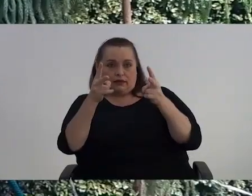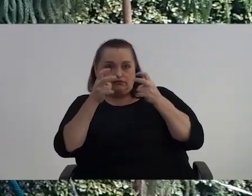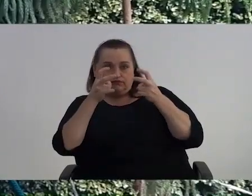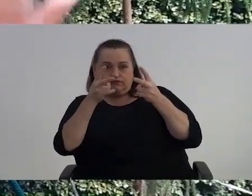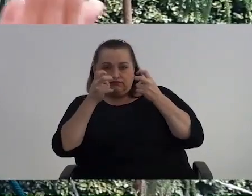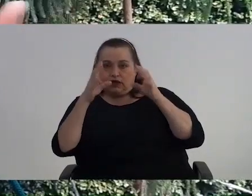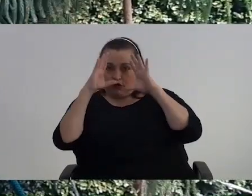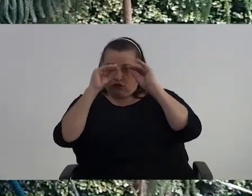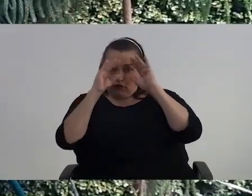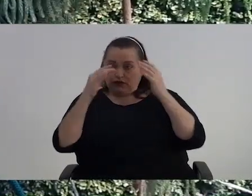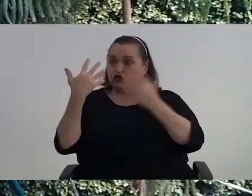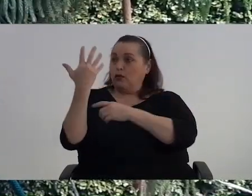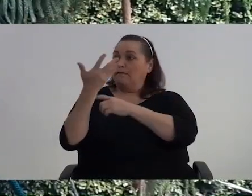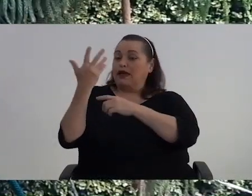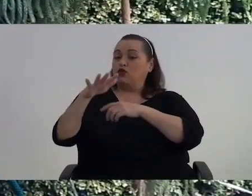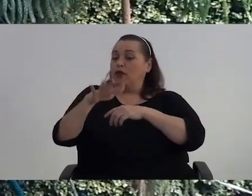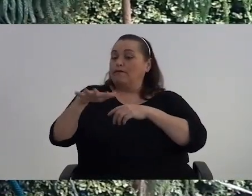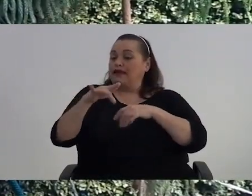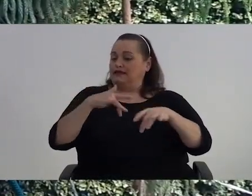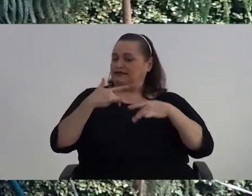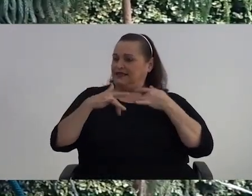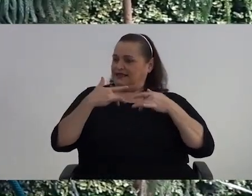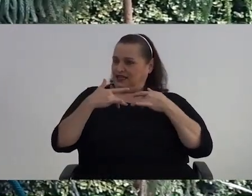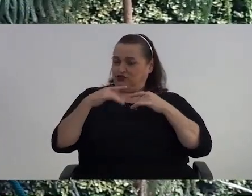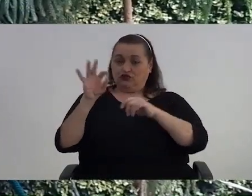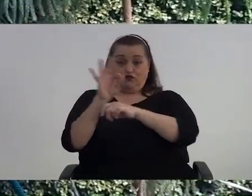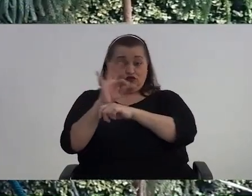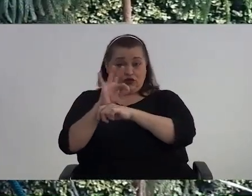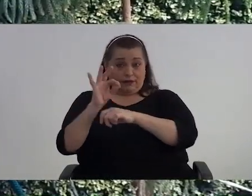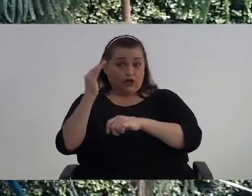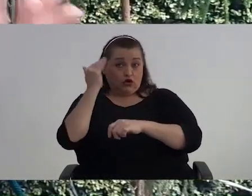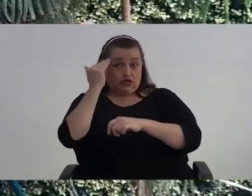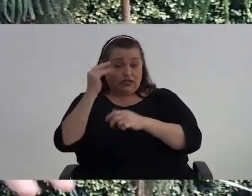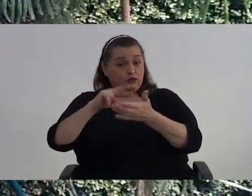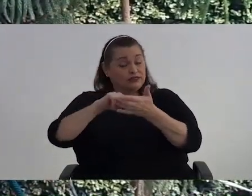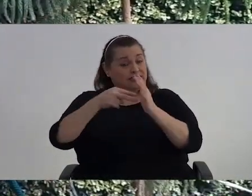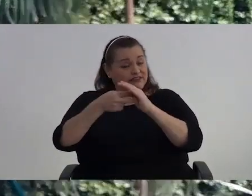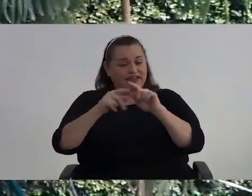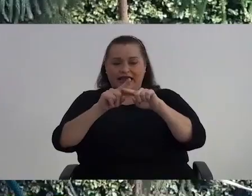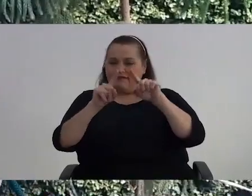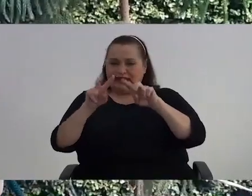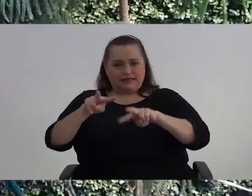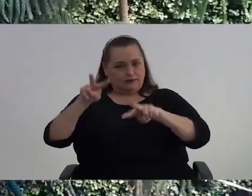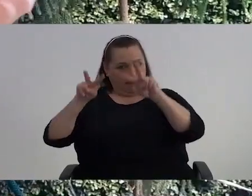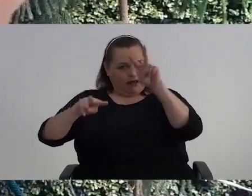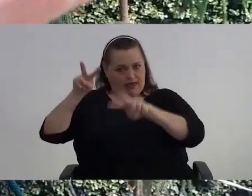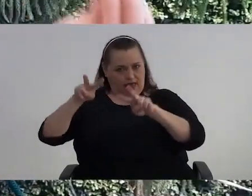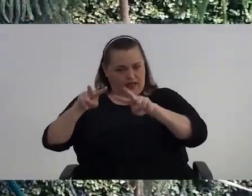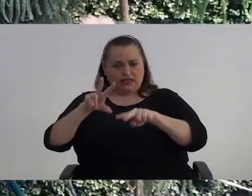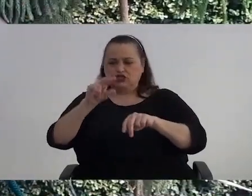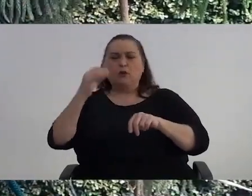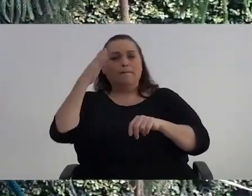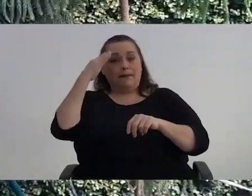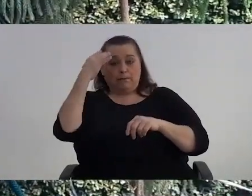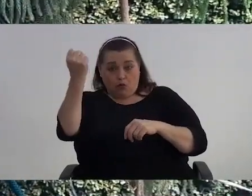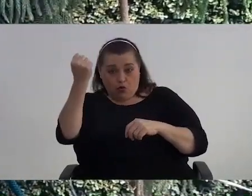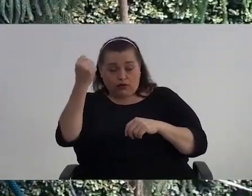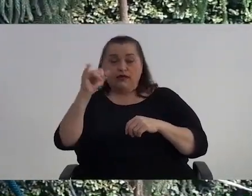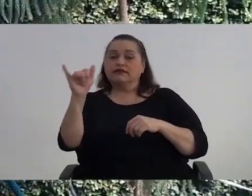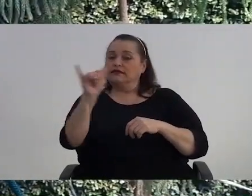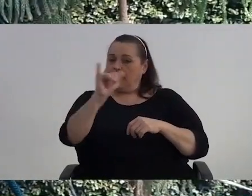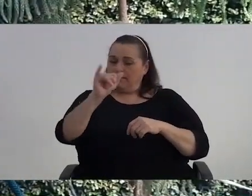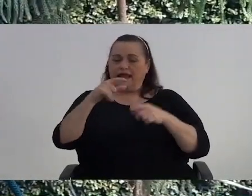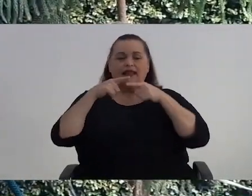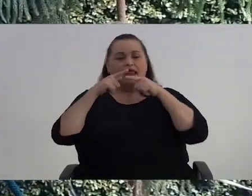del medio ambiente A través de los sentidos Entonces el funcionamiento cognitivo Implica diferentes áreas No solo está la memoria Sino que está